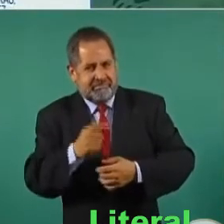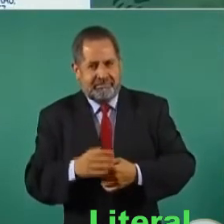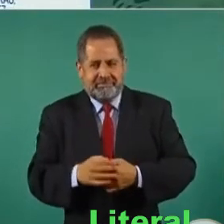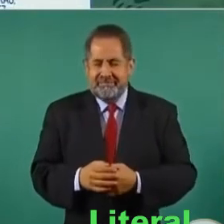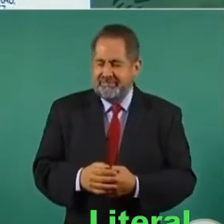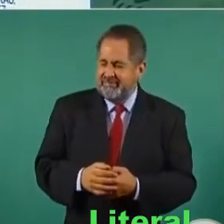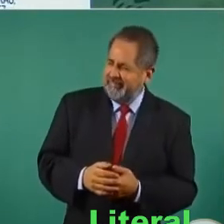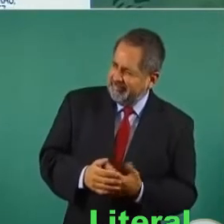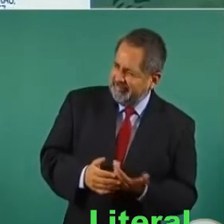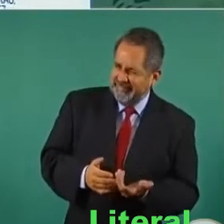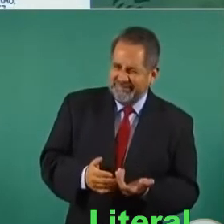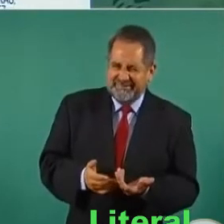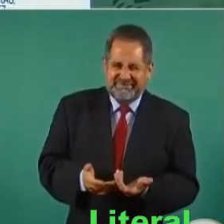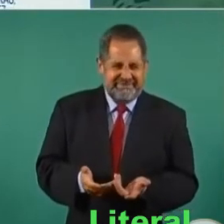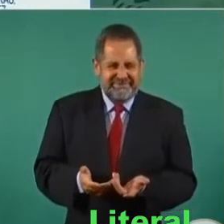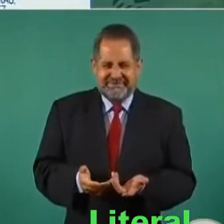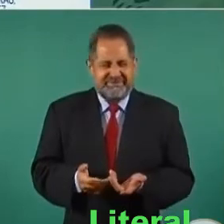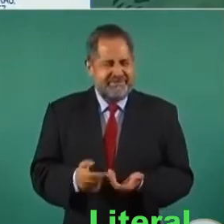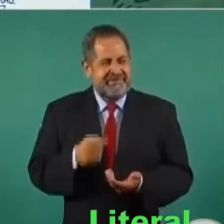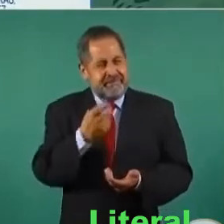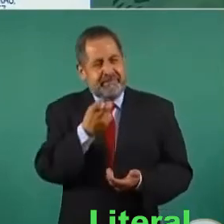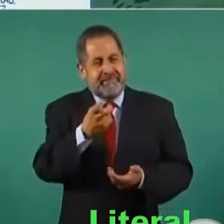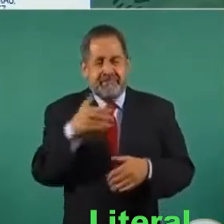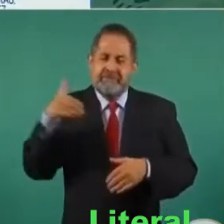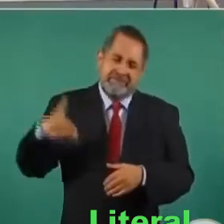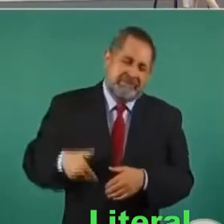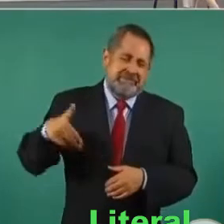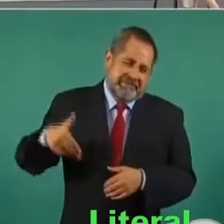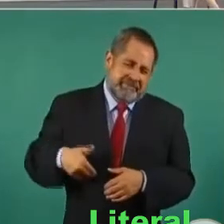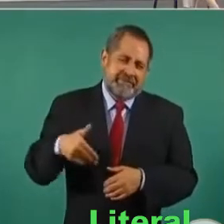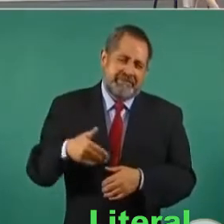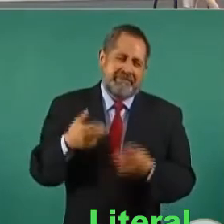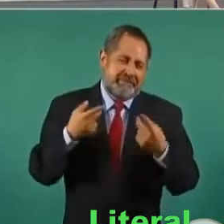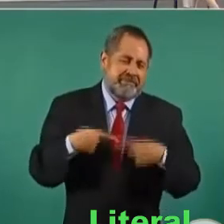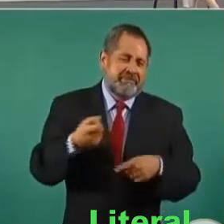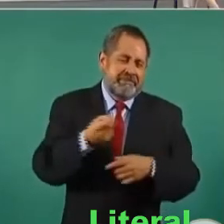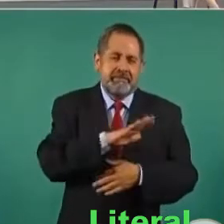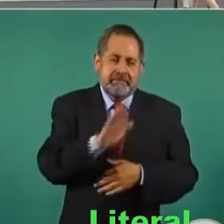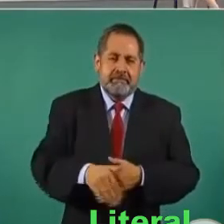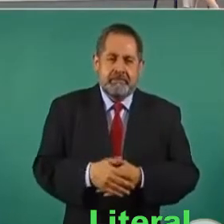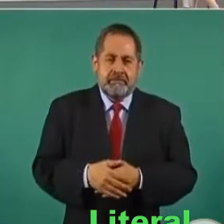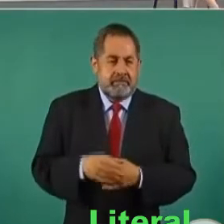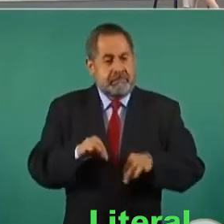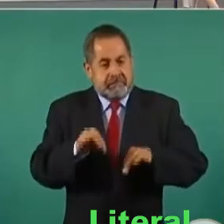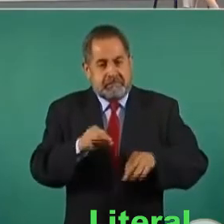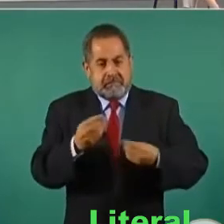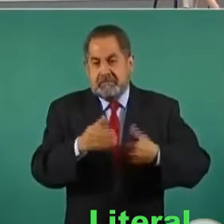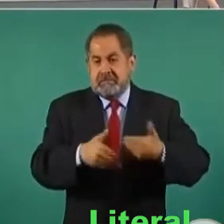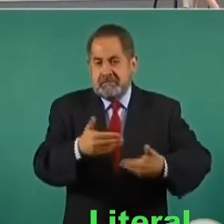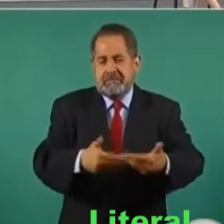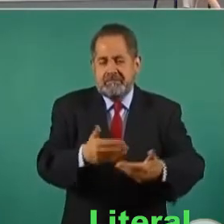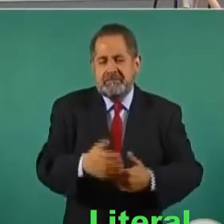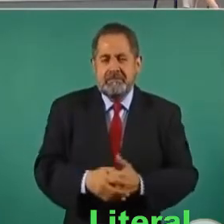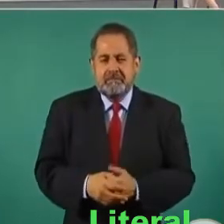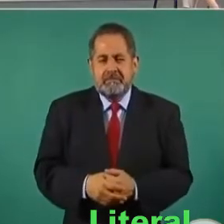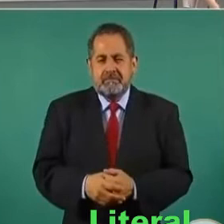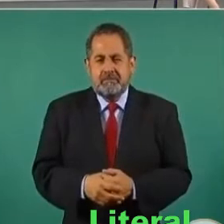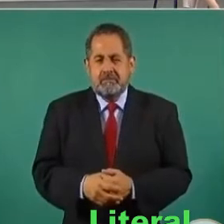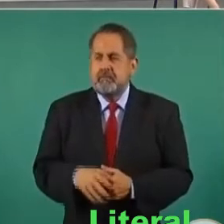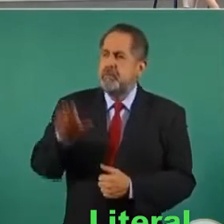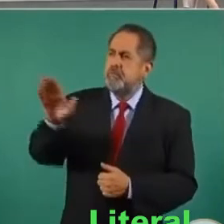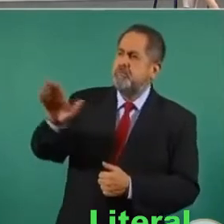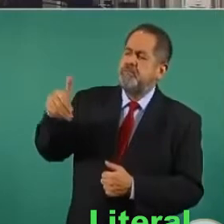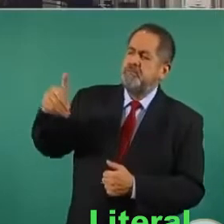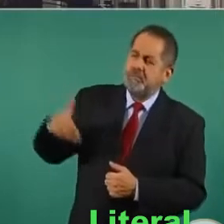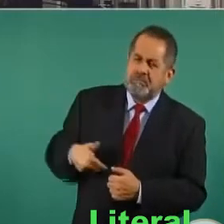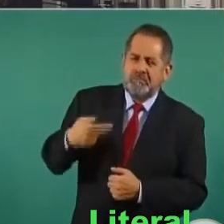Lo que ha derivado en más accidentes y muertes. Porque se trabaja mucho. Esto de los accidentes y